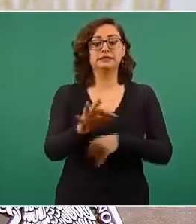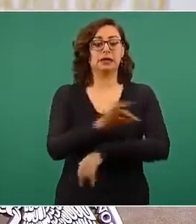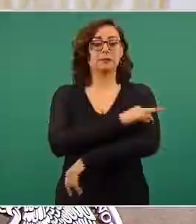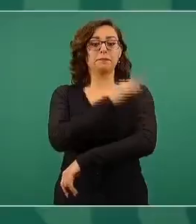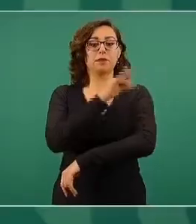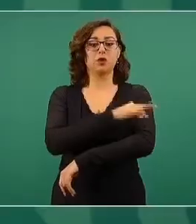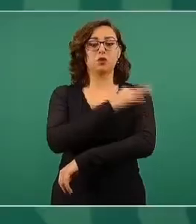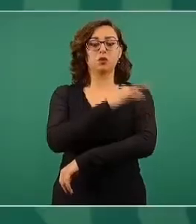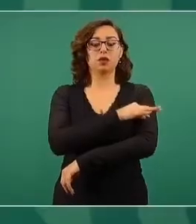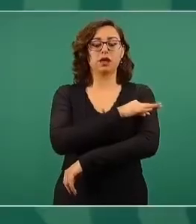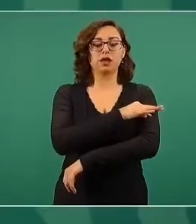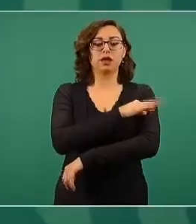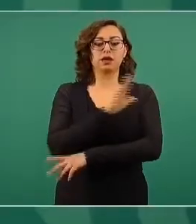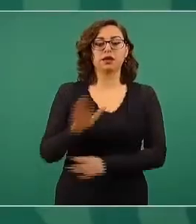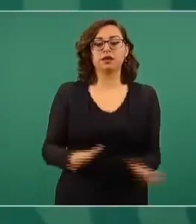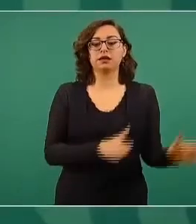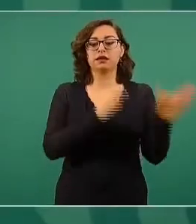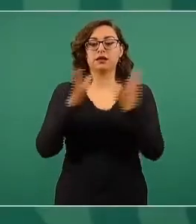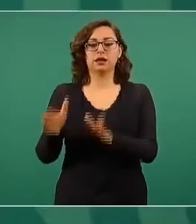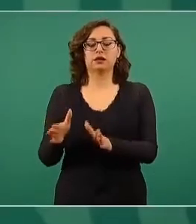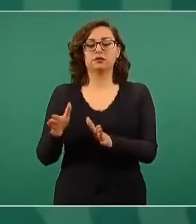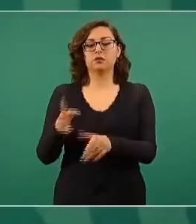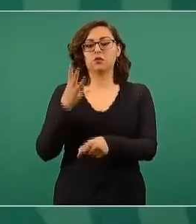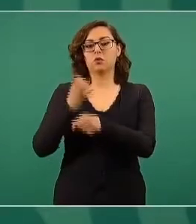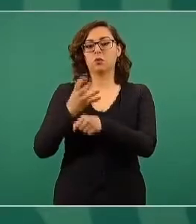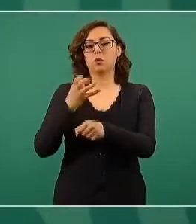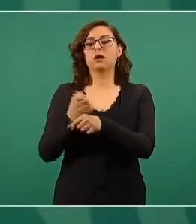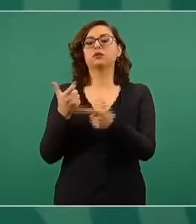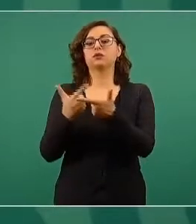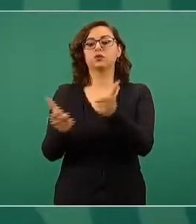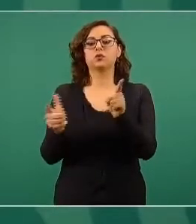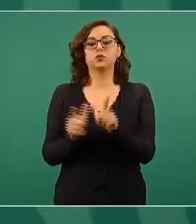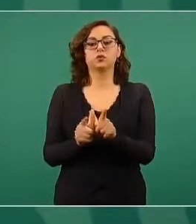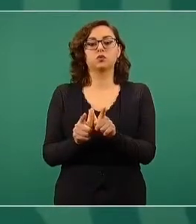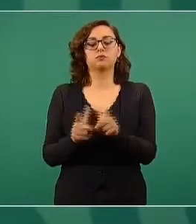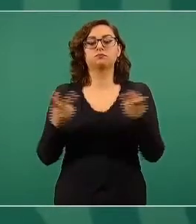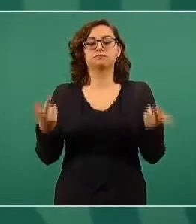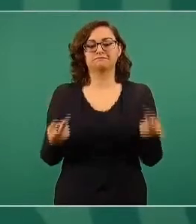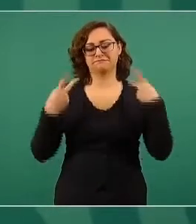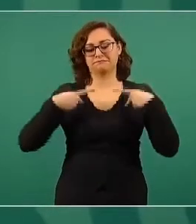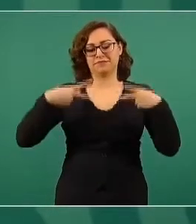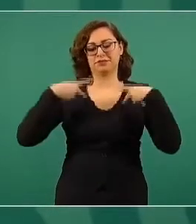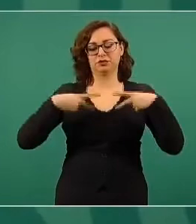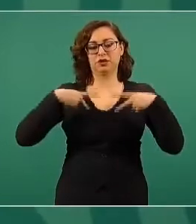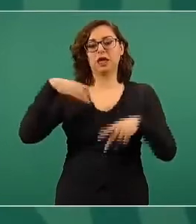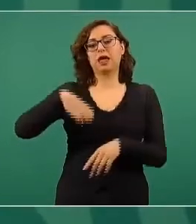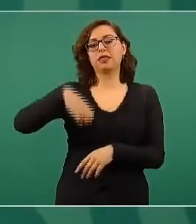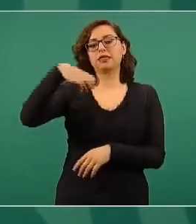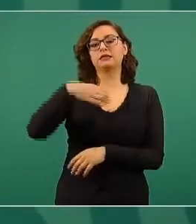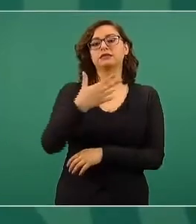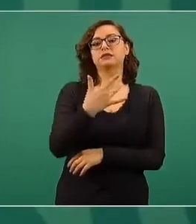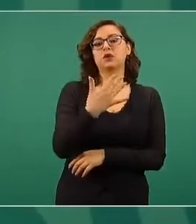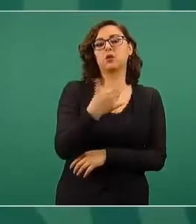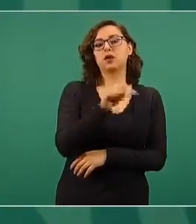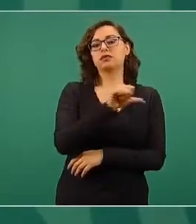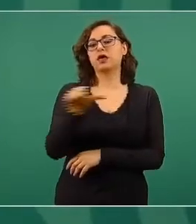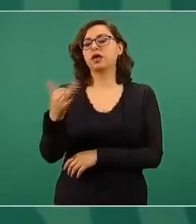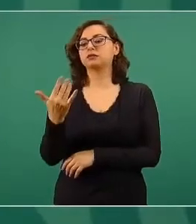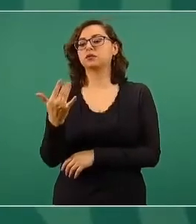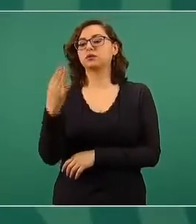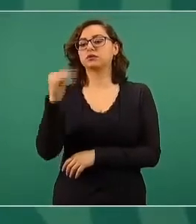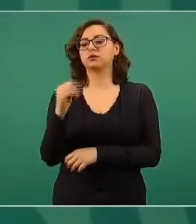para personas de 50 a 59